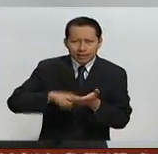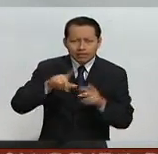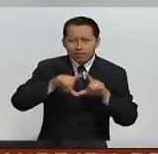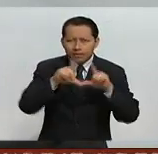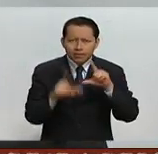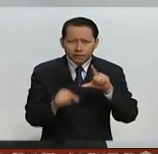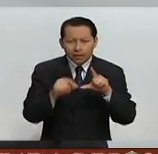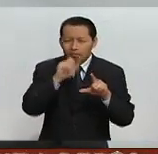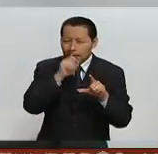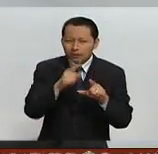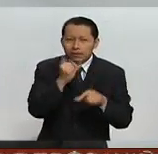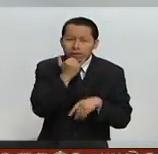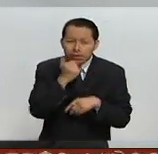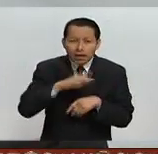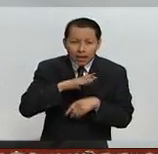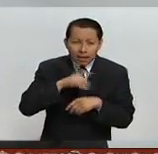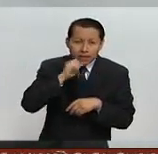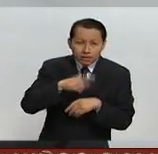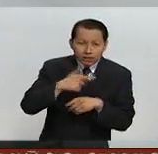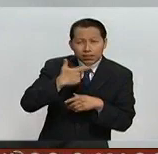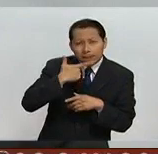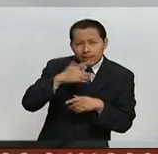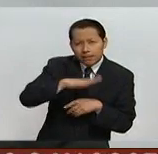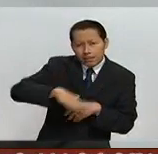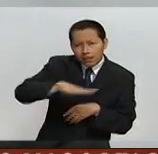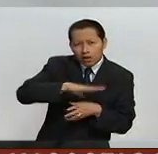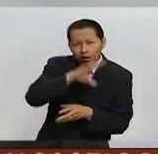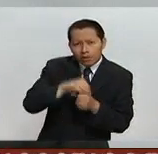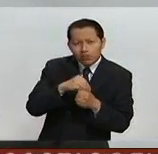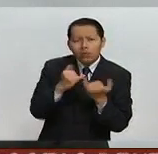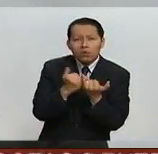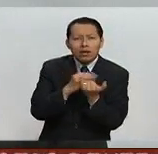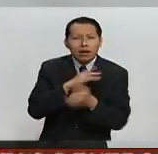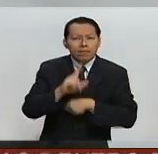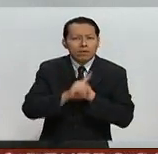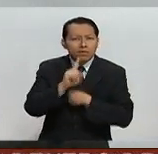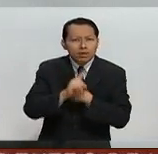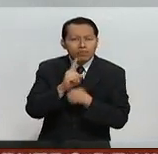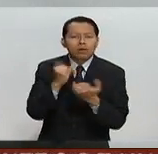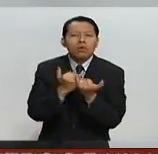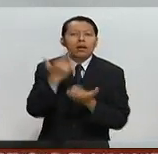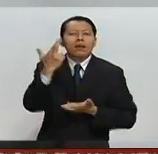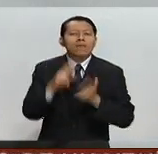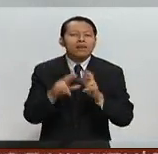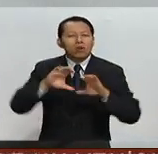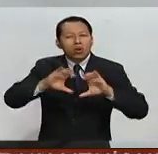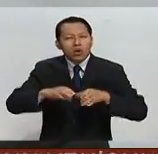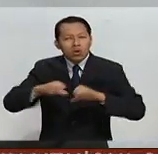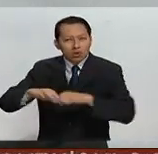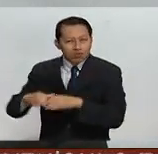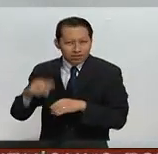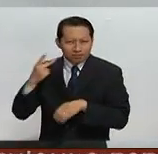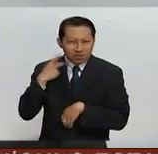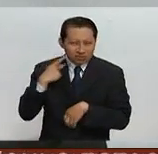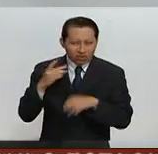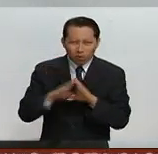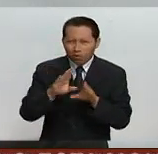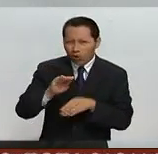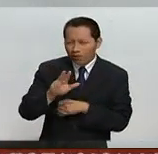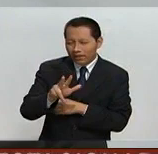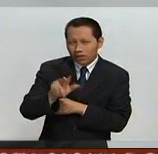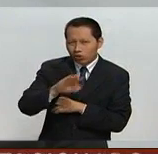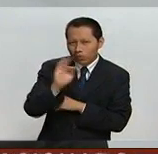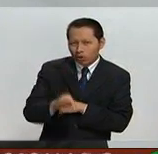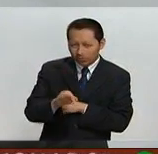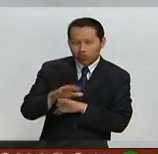llamada de atención para la política. Hemos tenido básicamente rebelión contra los líderes de partidos que representan alrededor del 98% de